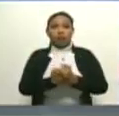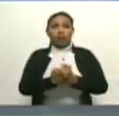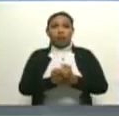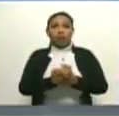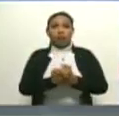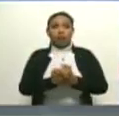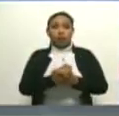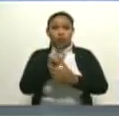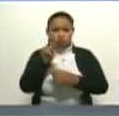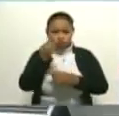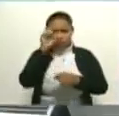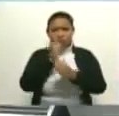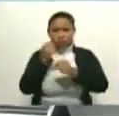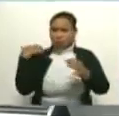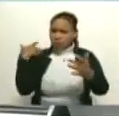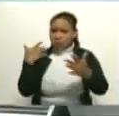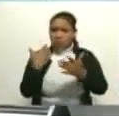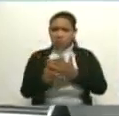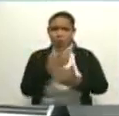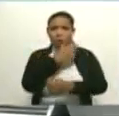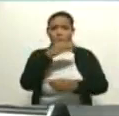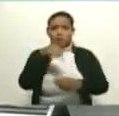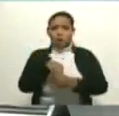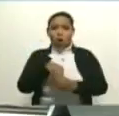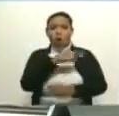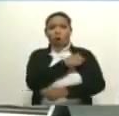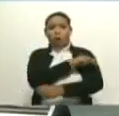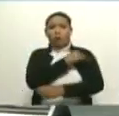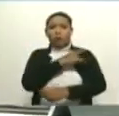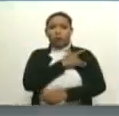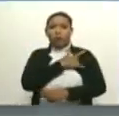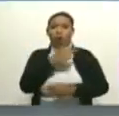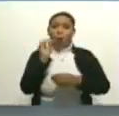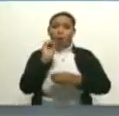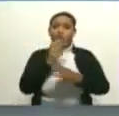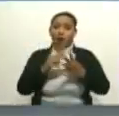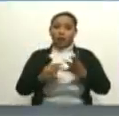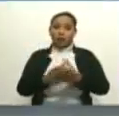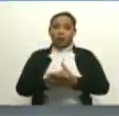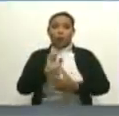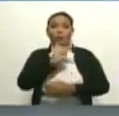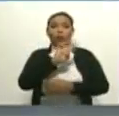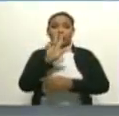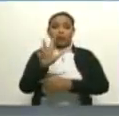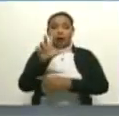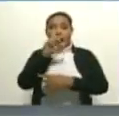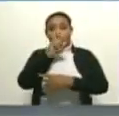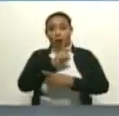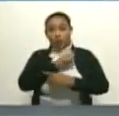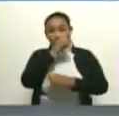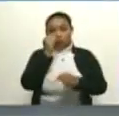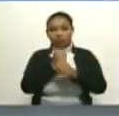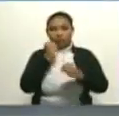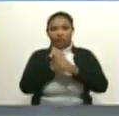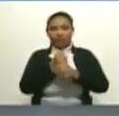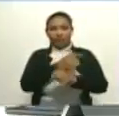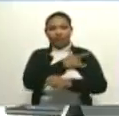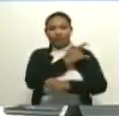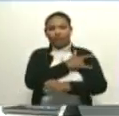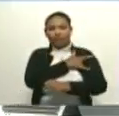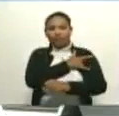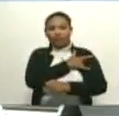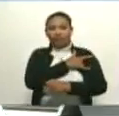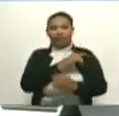¿Ha estado trabajando todos estos años en el Hospital Universitario o en varios hospitales? 43 años en el Hospital Universitario. Una guarada. Gloria